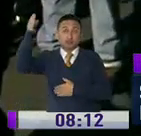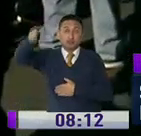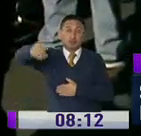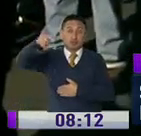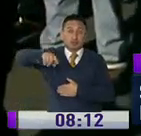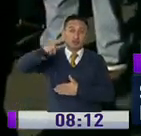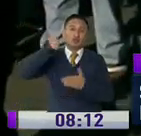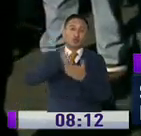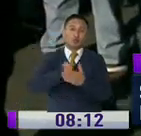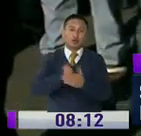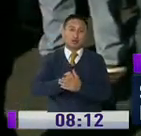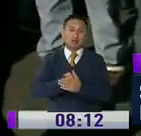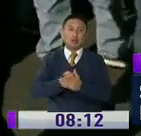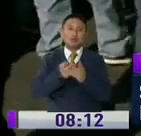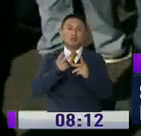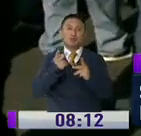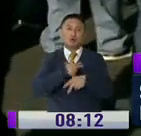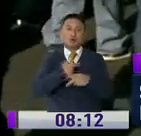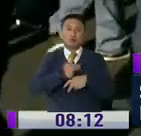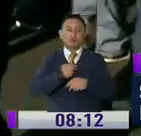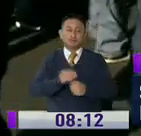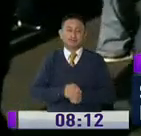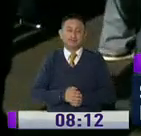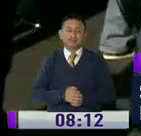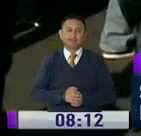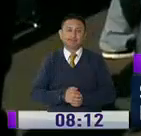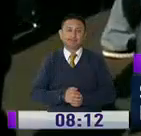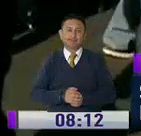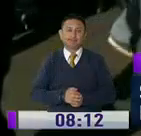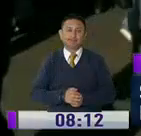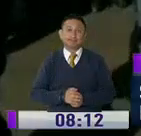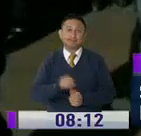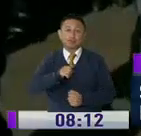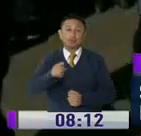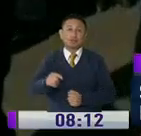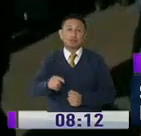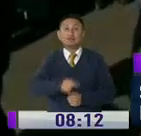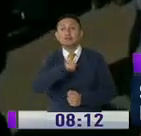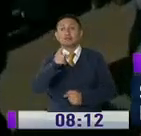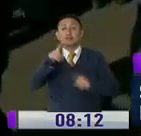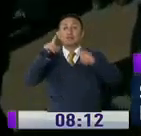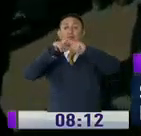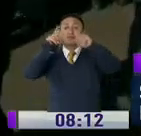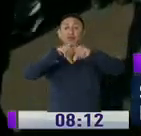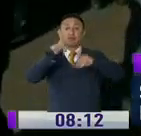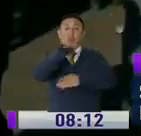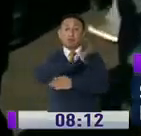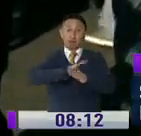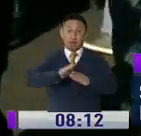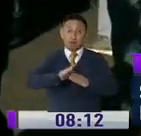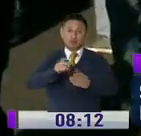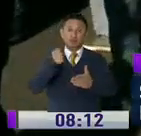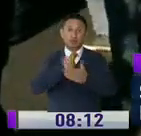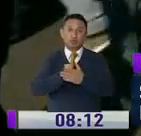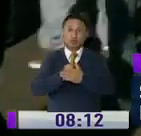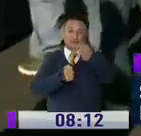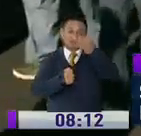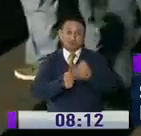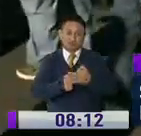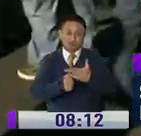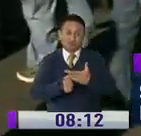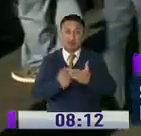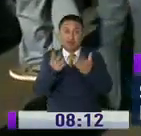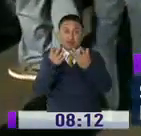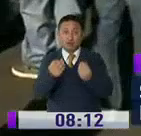establecimiento, de de abastecerse de productos y de alguna manera poder proveer a los diferentes barrios para así garantizar que no haya